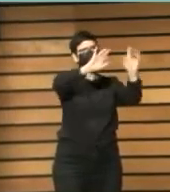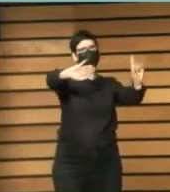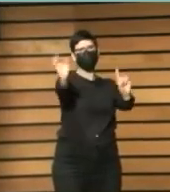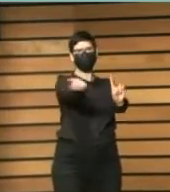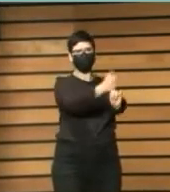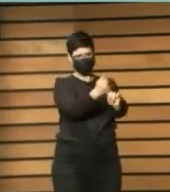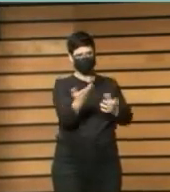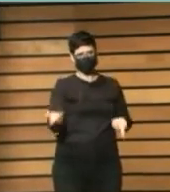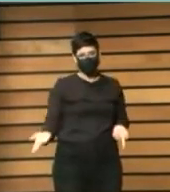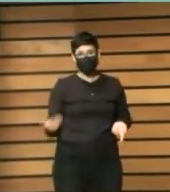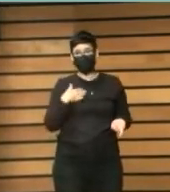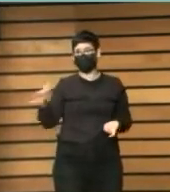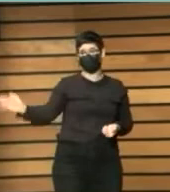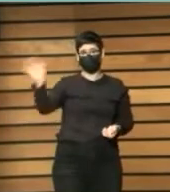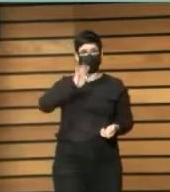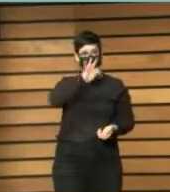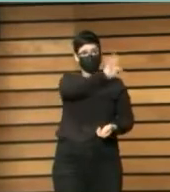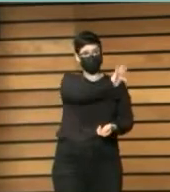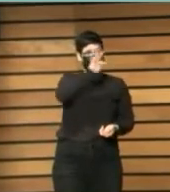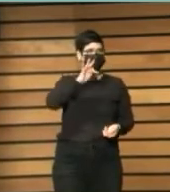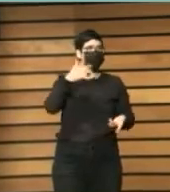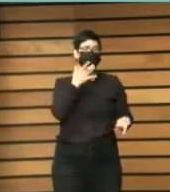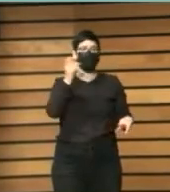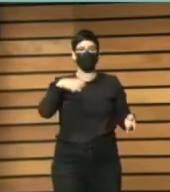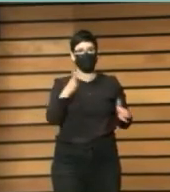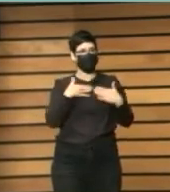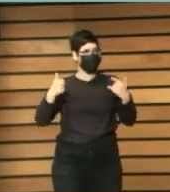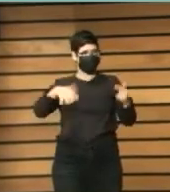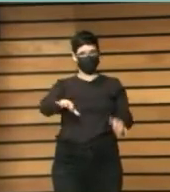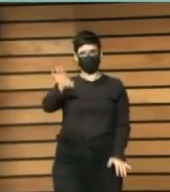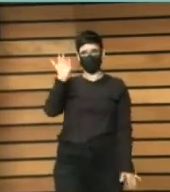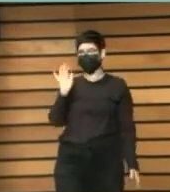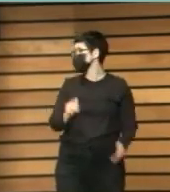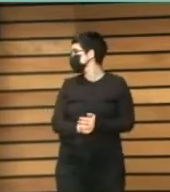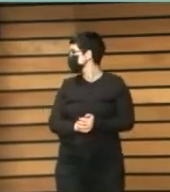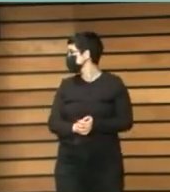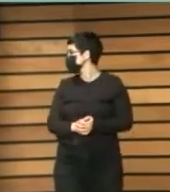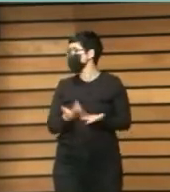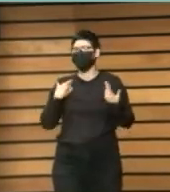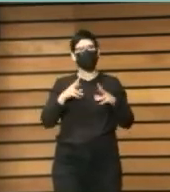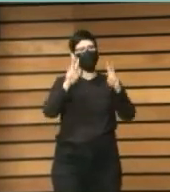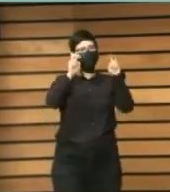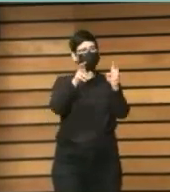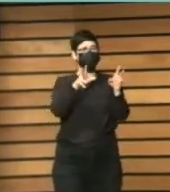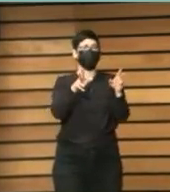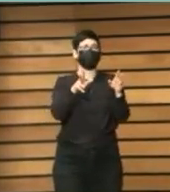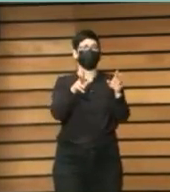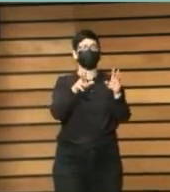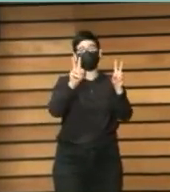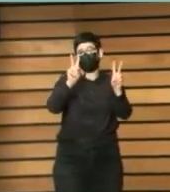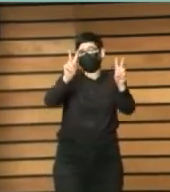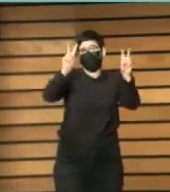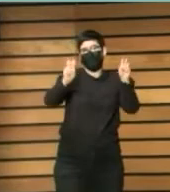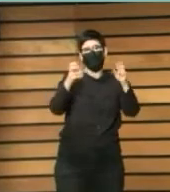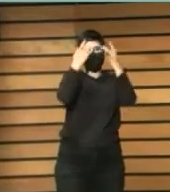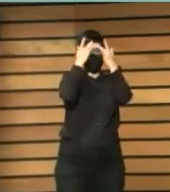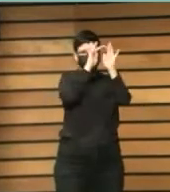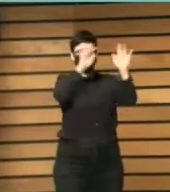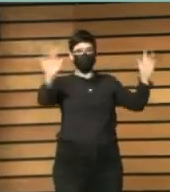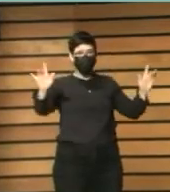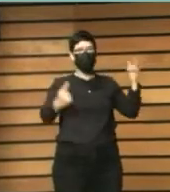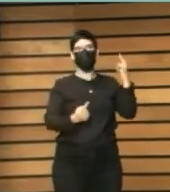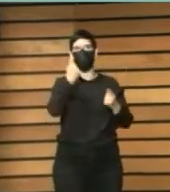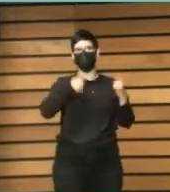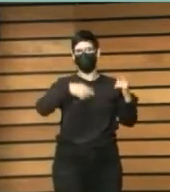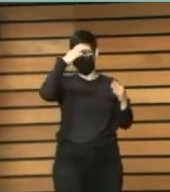Francesco o Loli? ¿con quién queráis? Pues en materia de sensibilización yo creo que muchas veces olvidamos que los primeros que tenemos